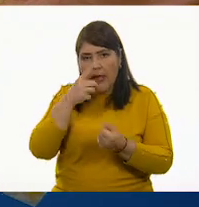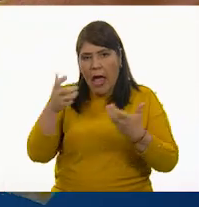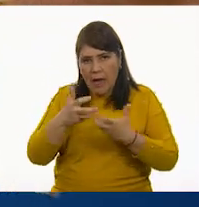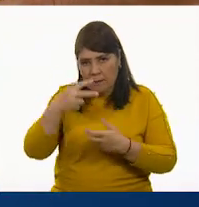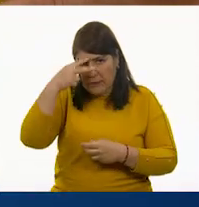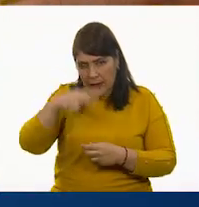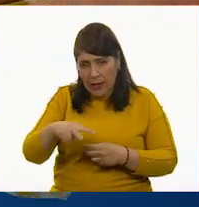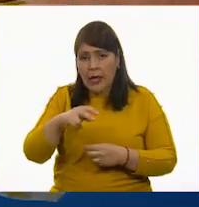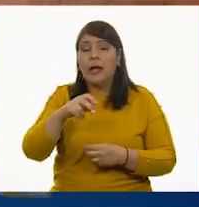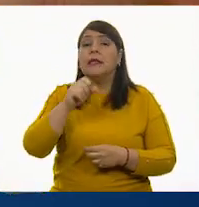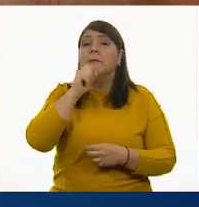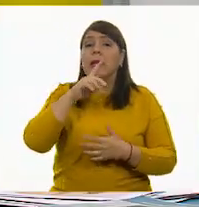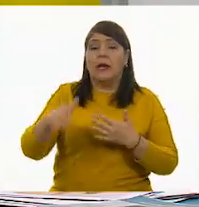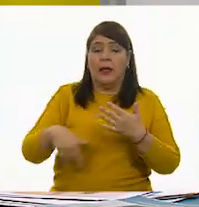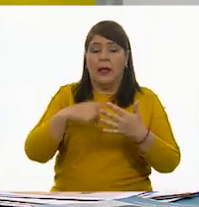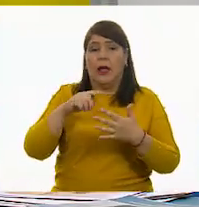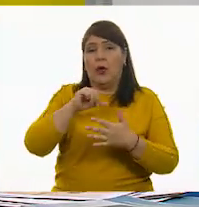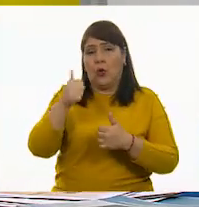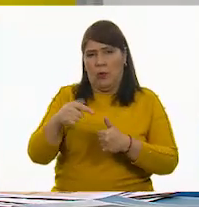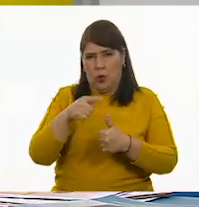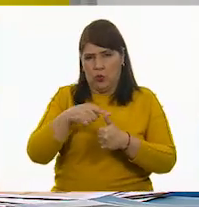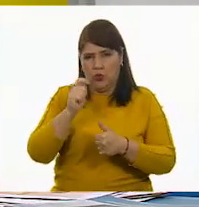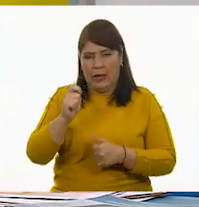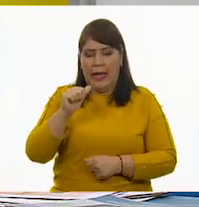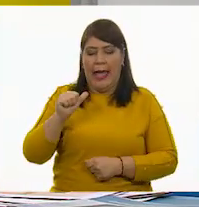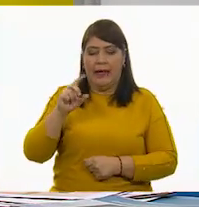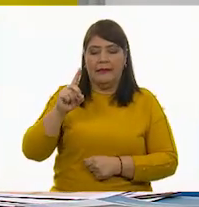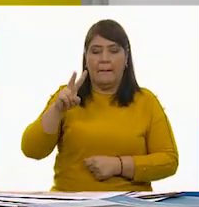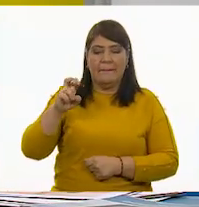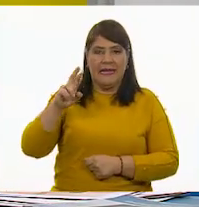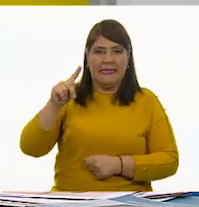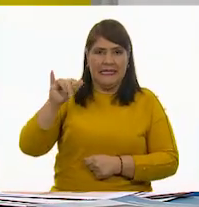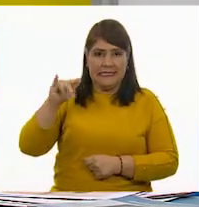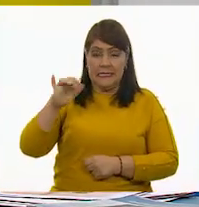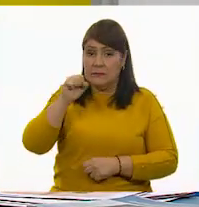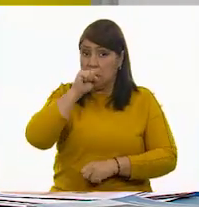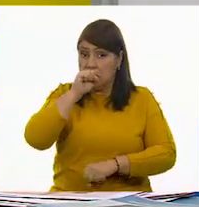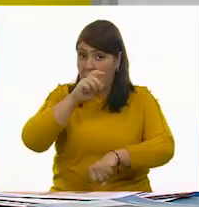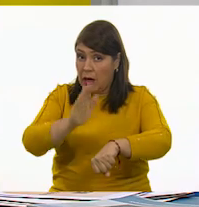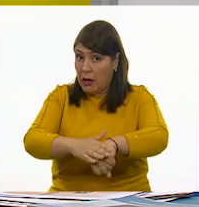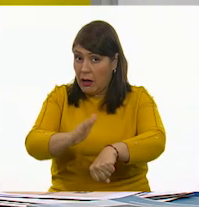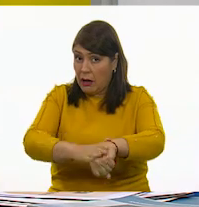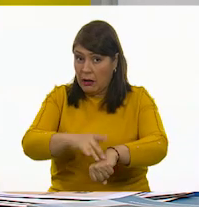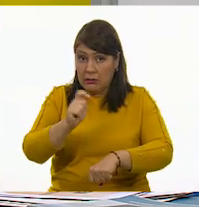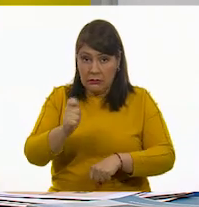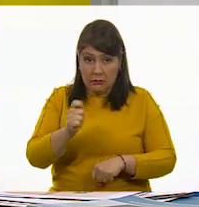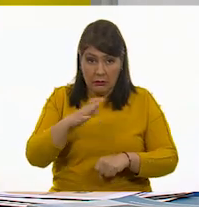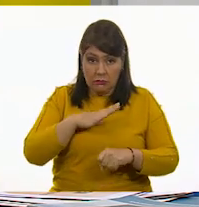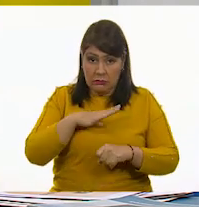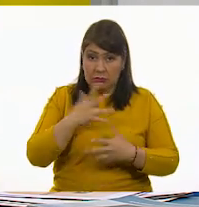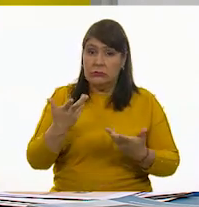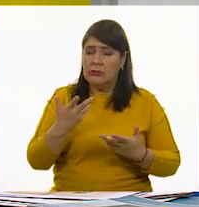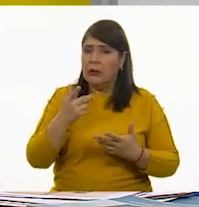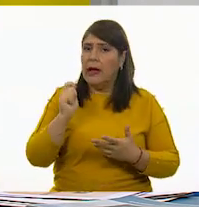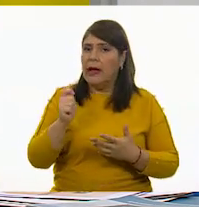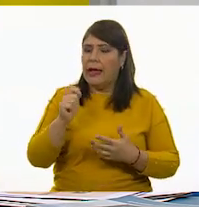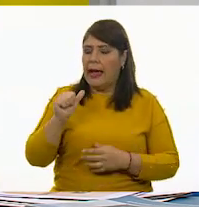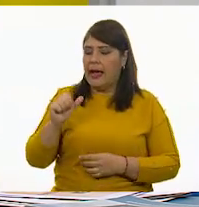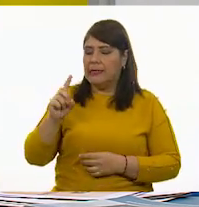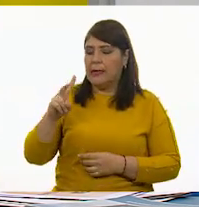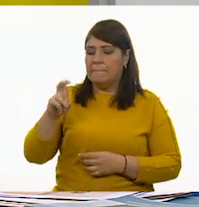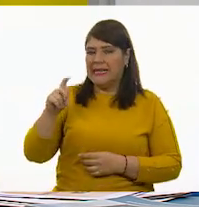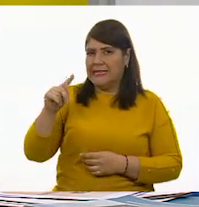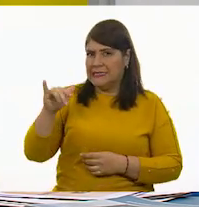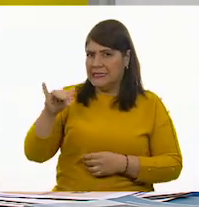Advertencias. Aquí sí quisiera yo, alumnos en casa, que pusieran mucha atención las advertencias que se